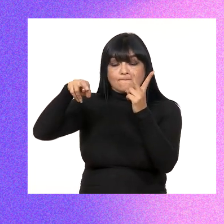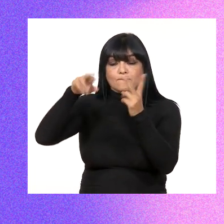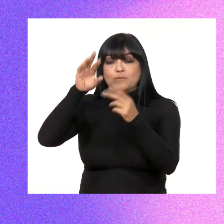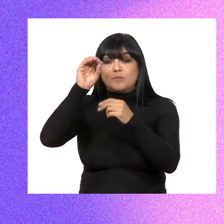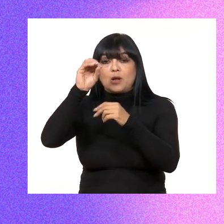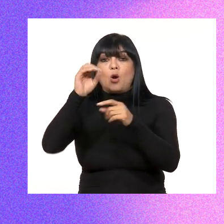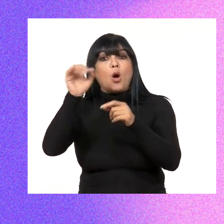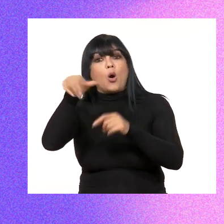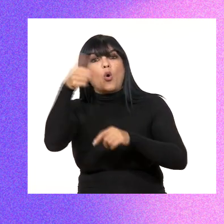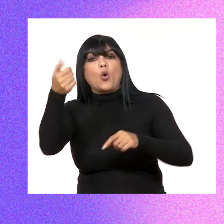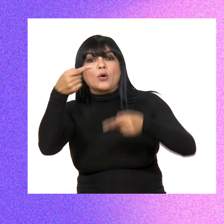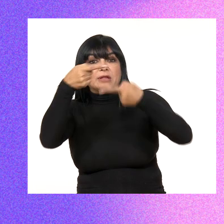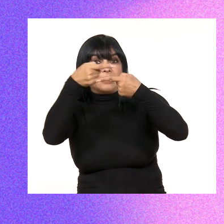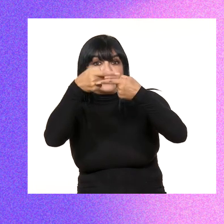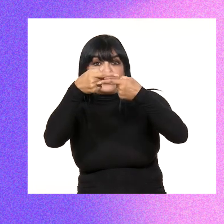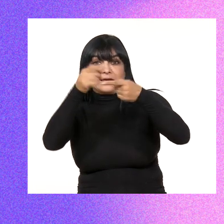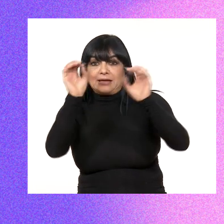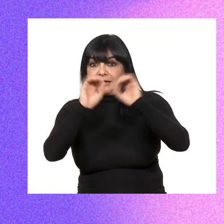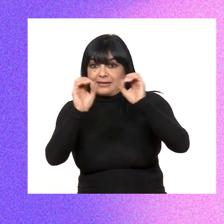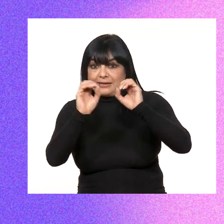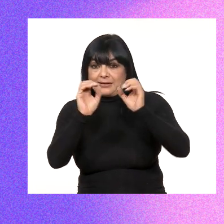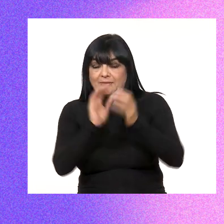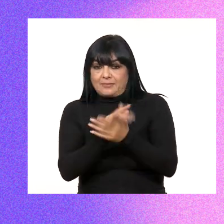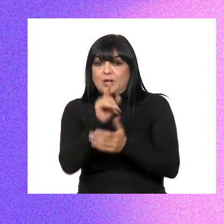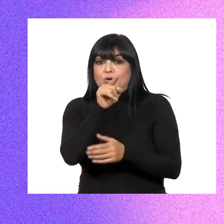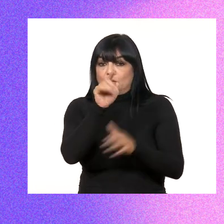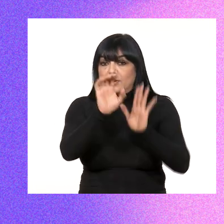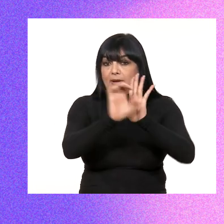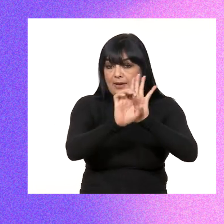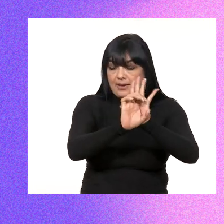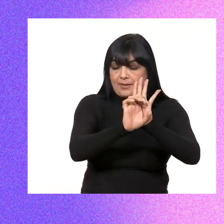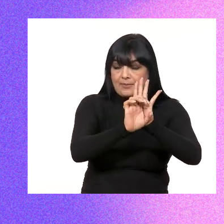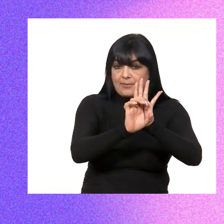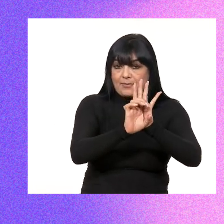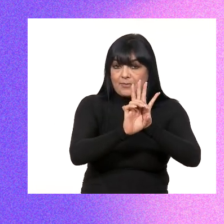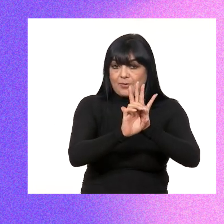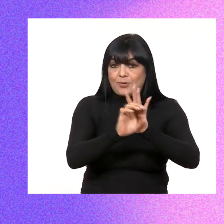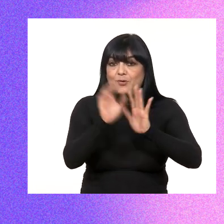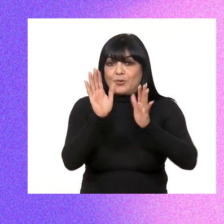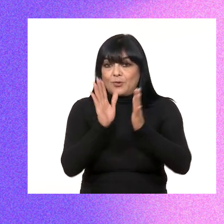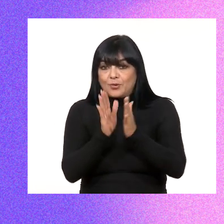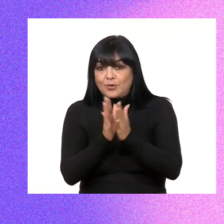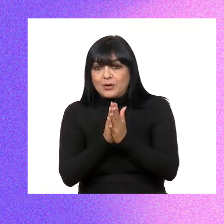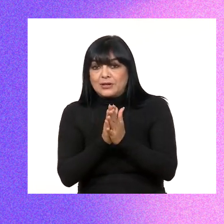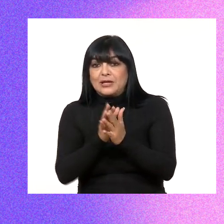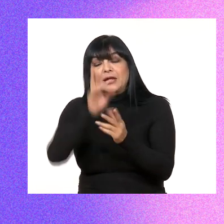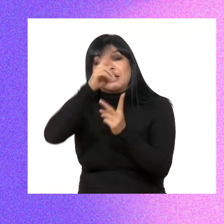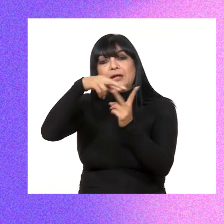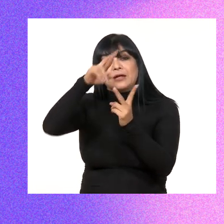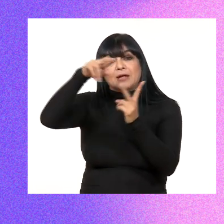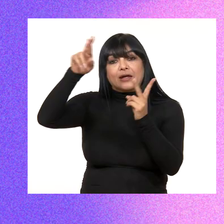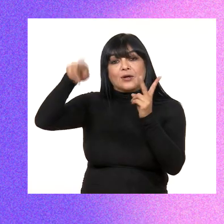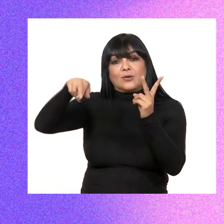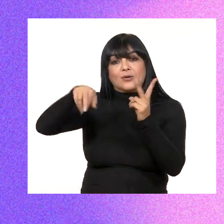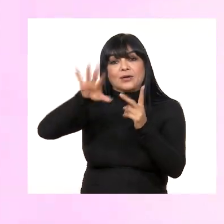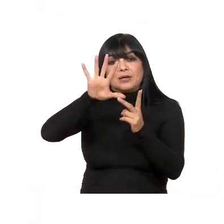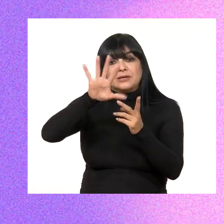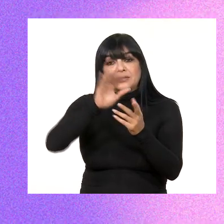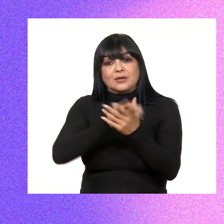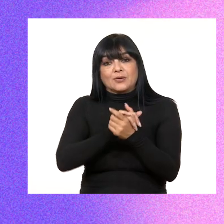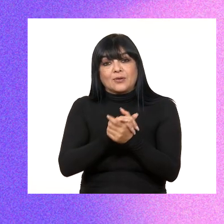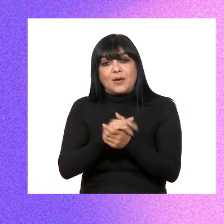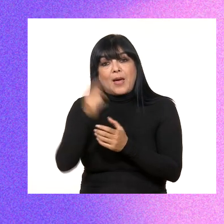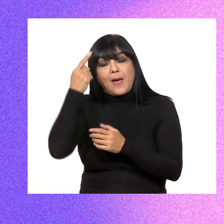equivalente sin raíces en el denominador. Tomemos el ejemplo de 1 sobre la raíz cuadrada de 5.